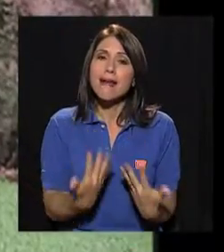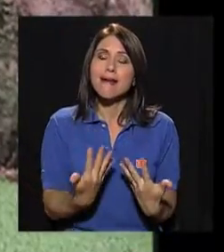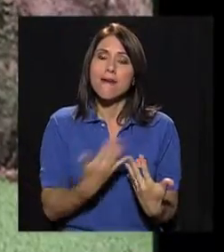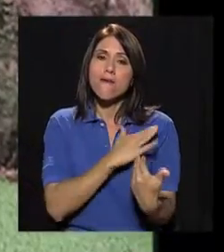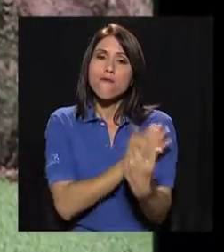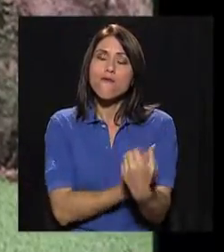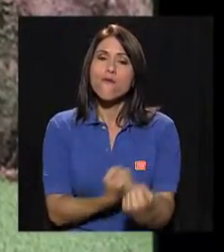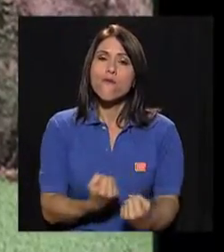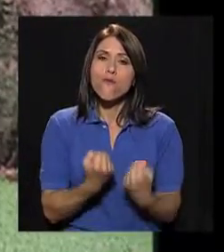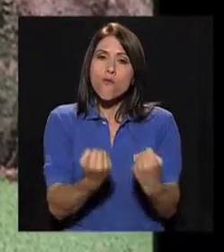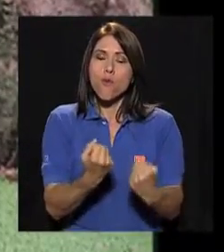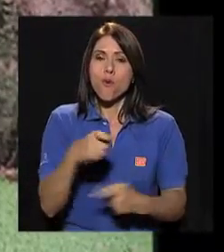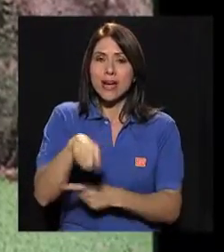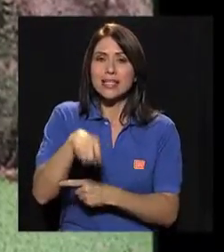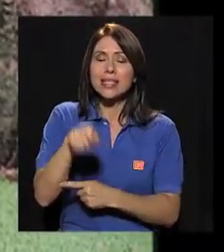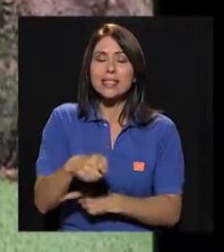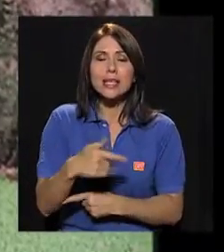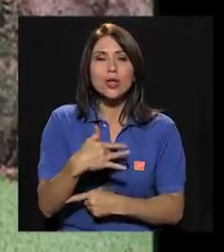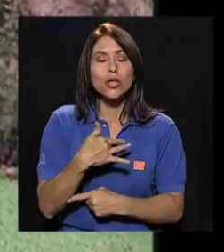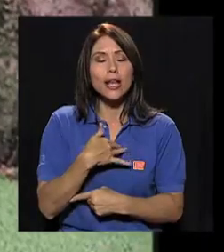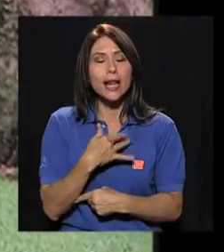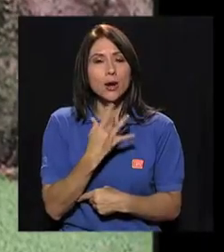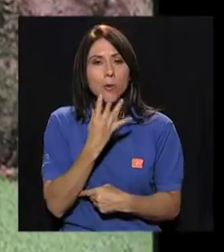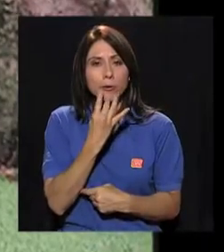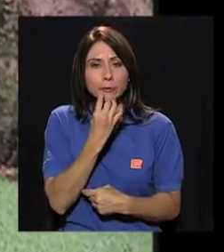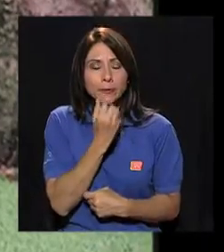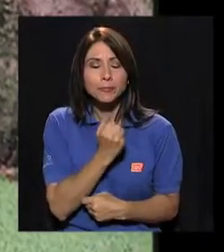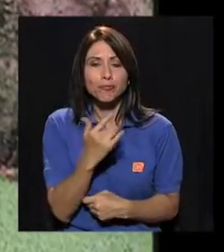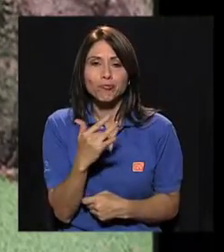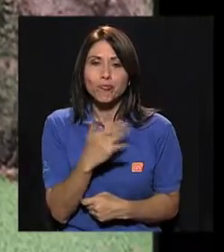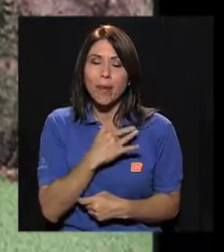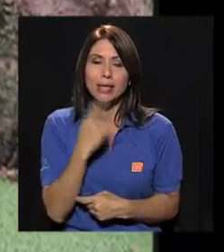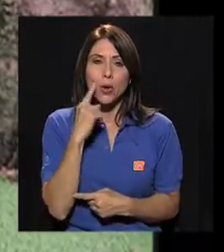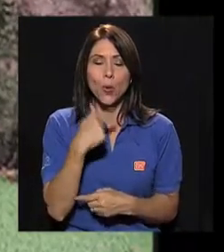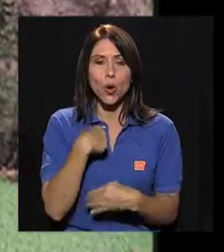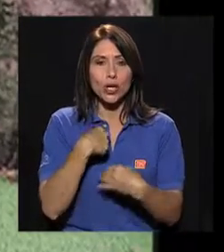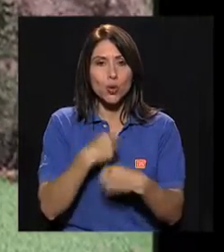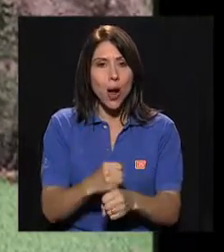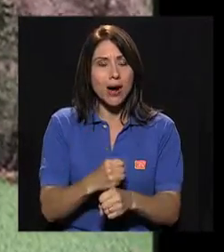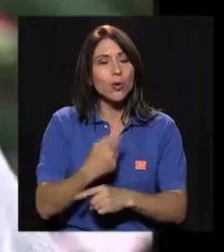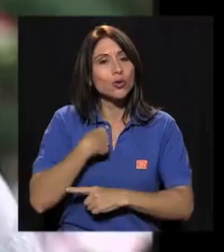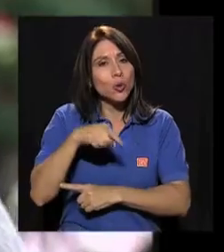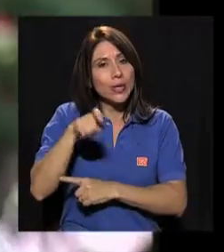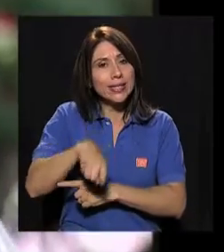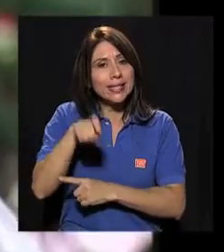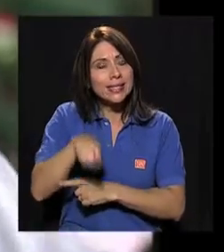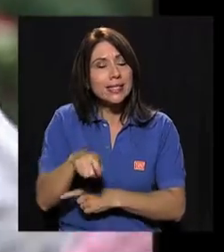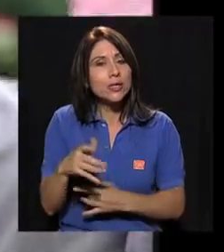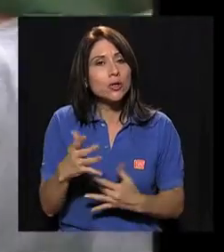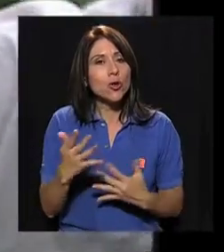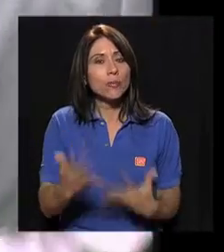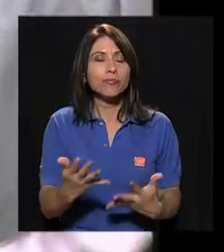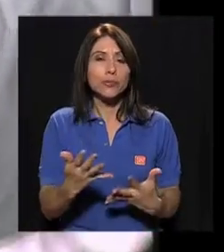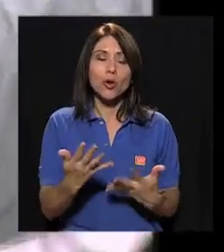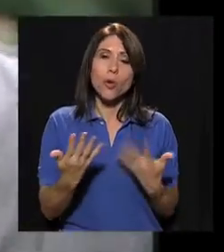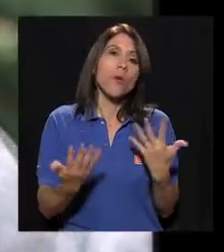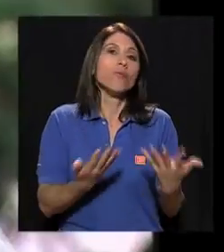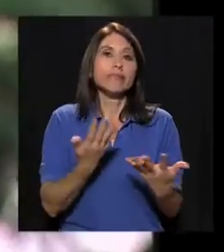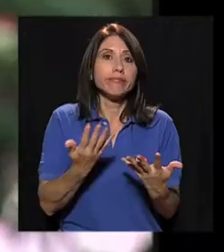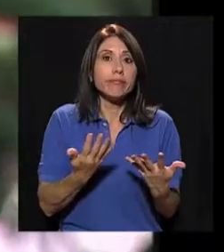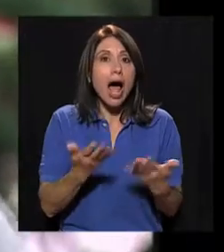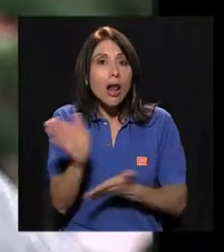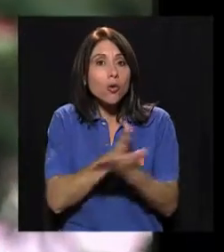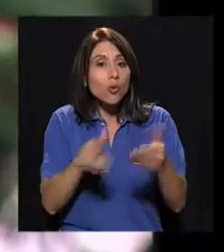fuerza, necesito tener pasión por lo que hago. Necesito subir a